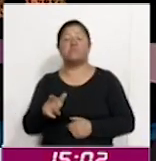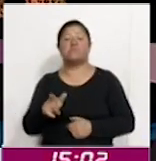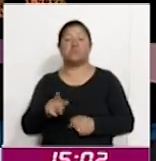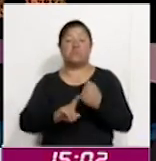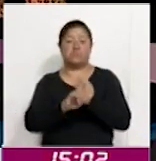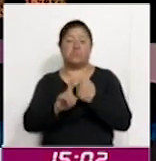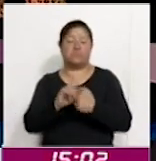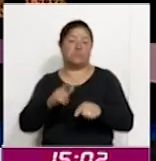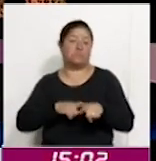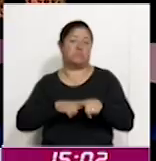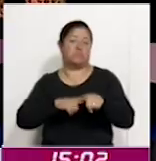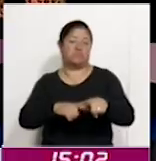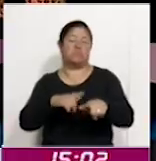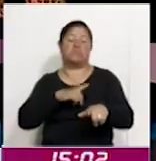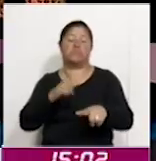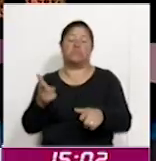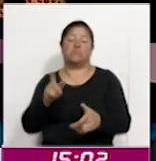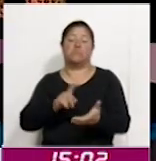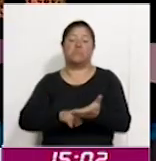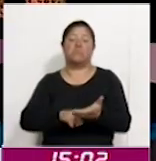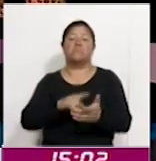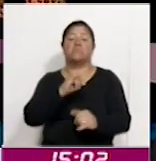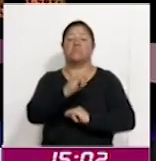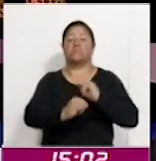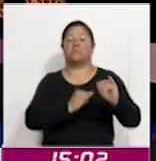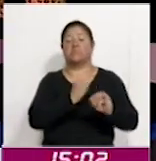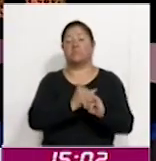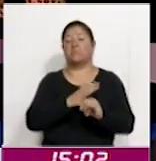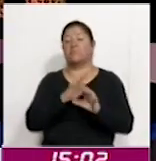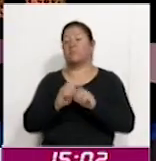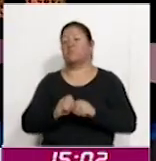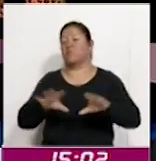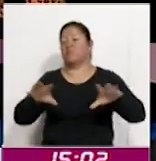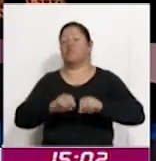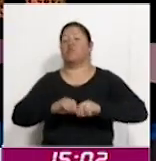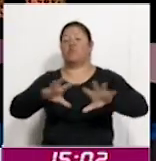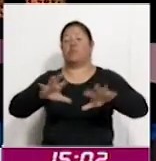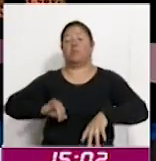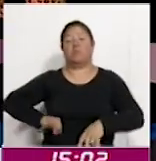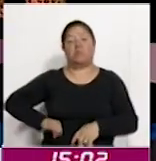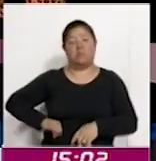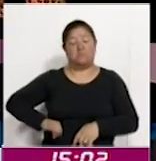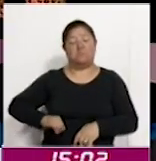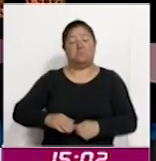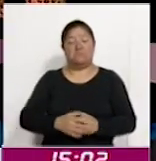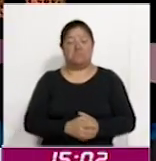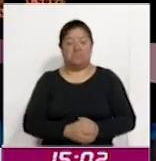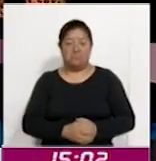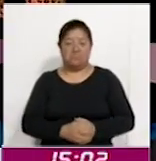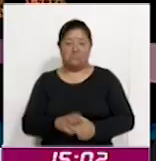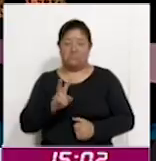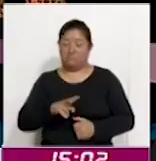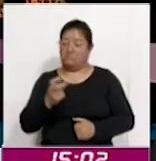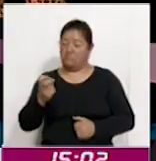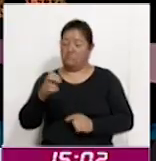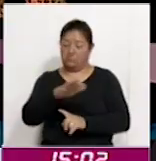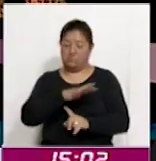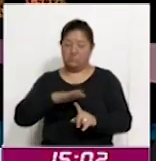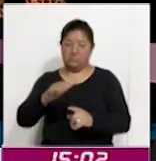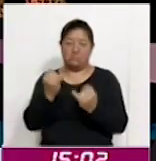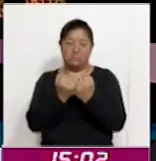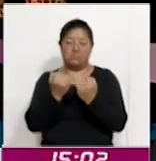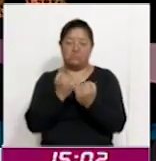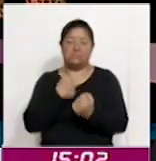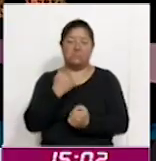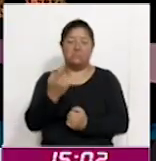plano internacional. Y han hecho pronunciamientos interesantes en este contexto. Y también le vamos a platicar al respecto.